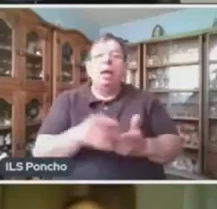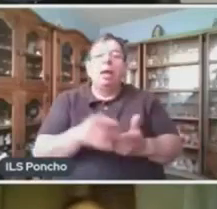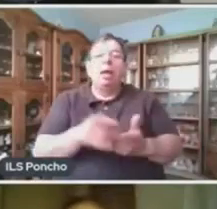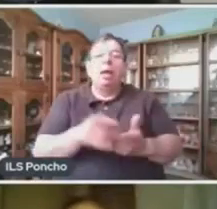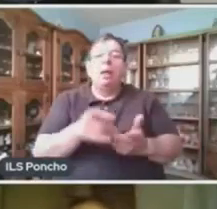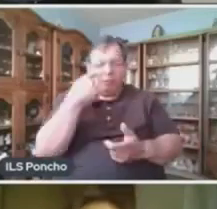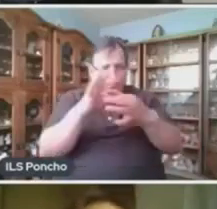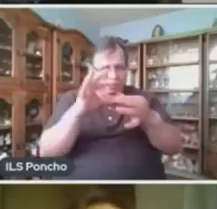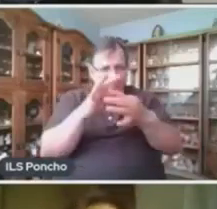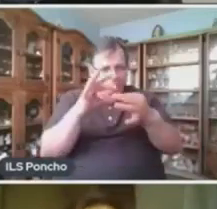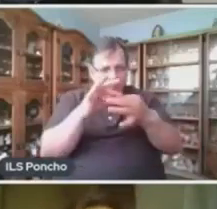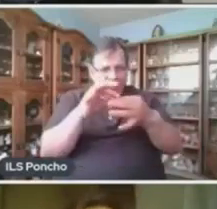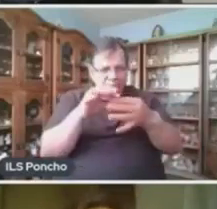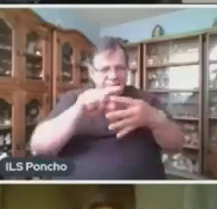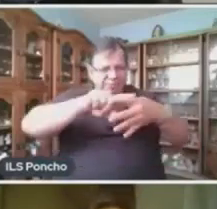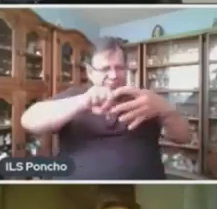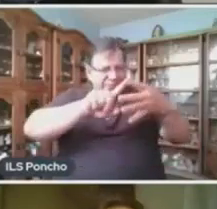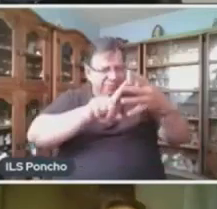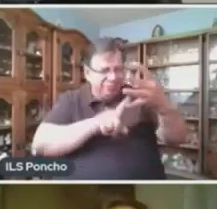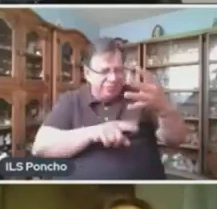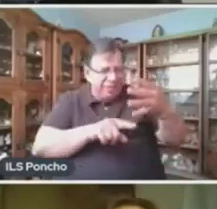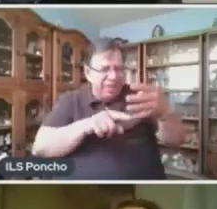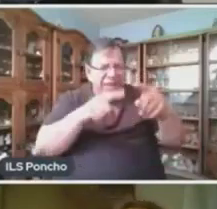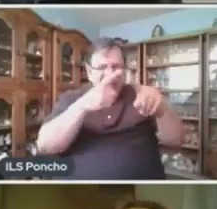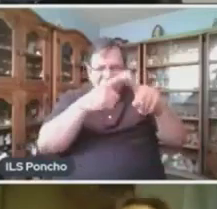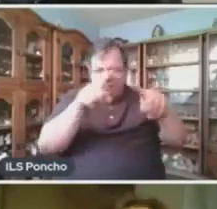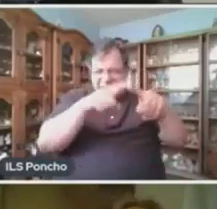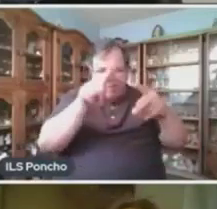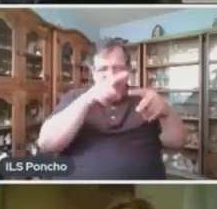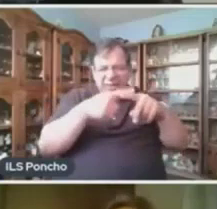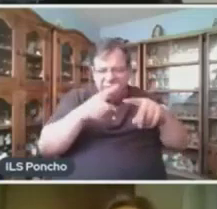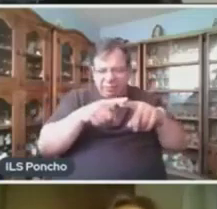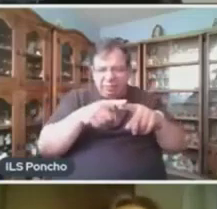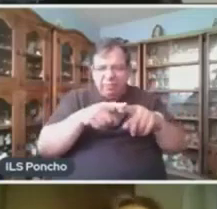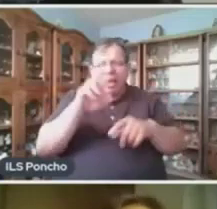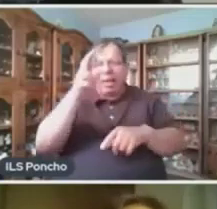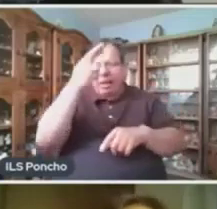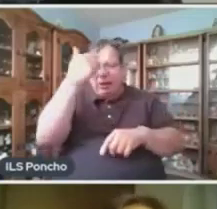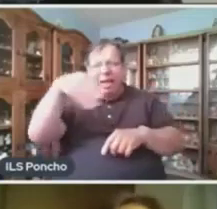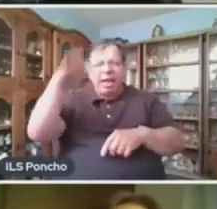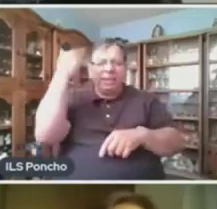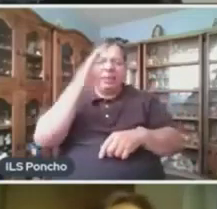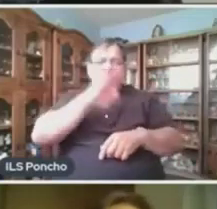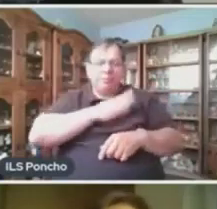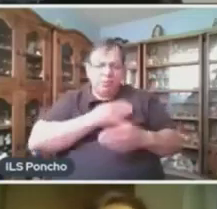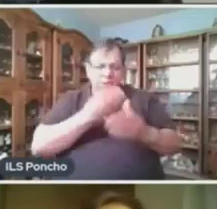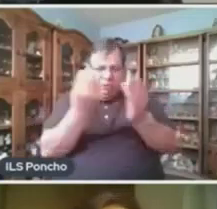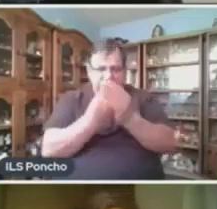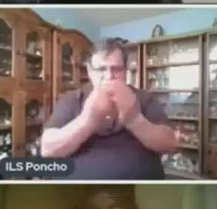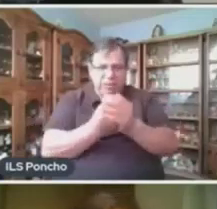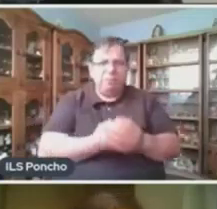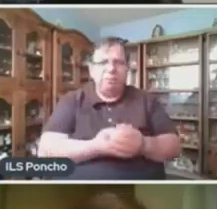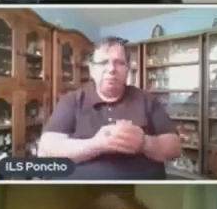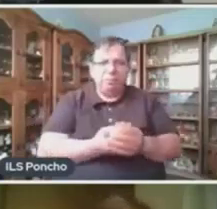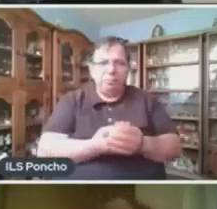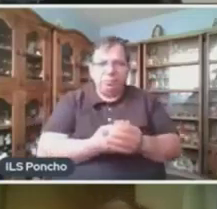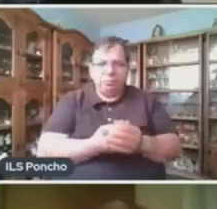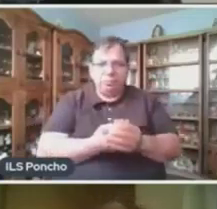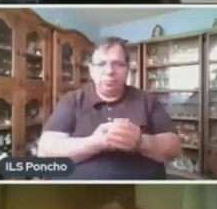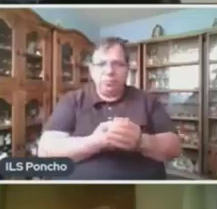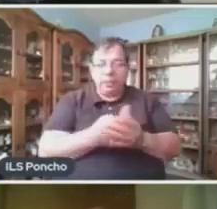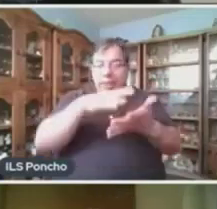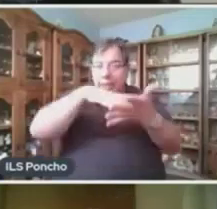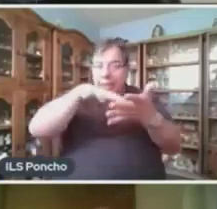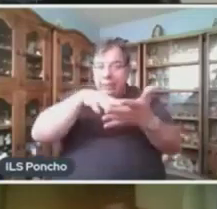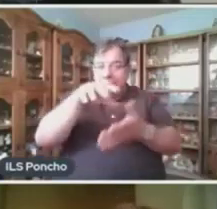más de los diferentes tipos de texto para recordar lo que vieron en sus clases de español. Texto descriptivo.